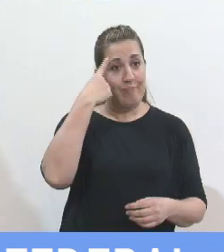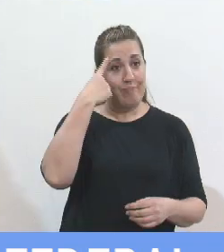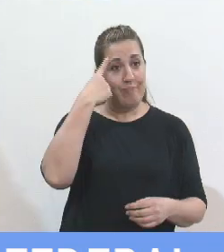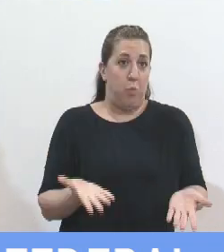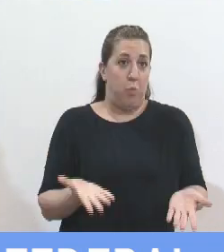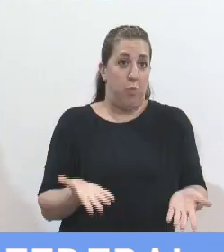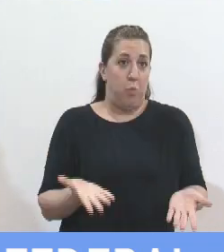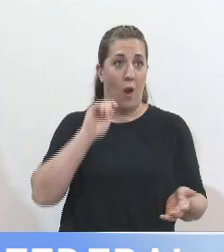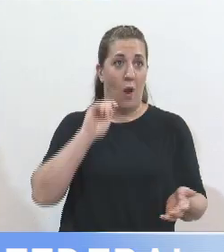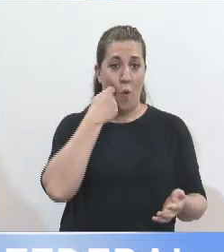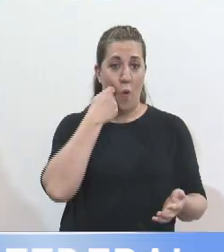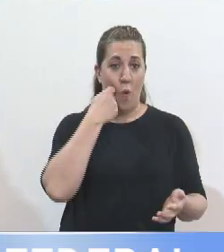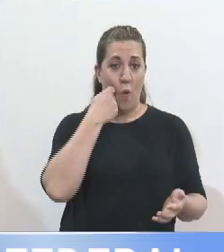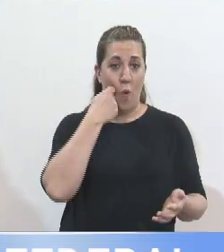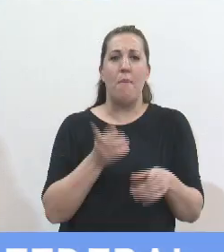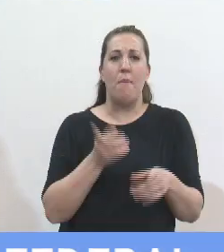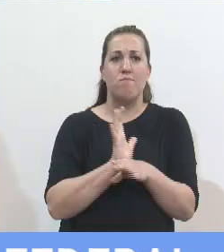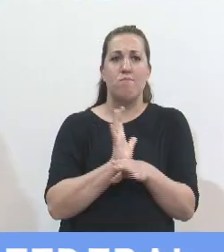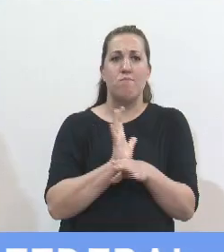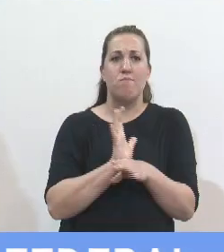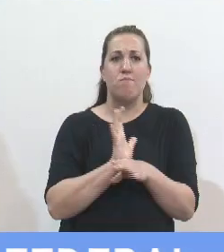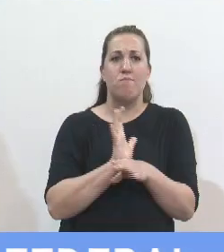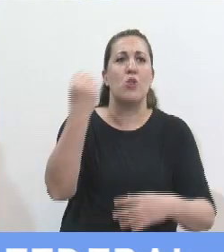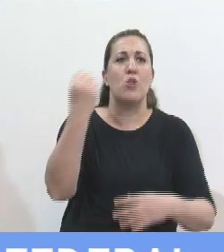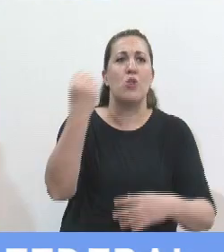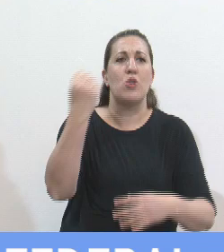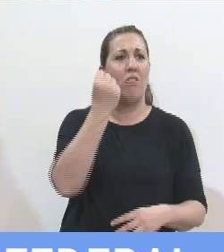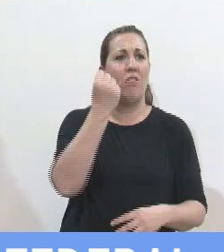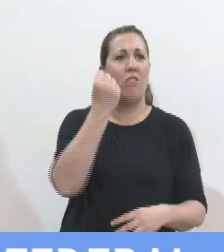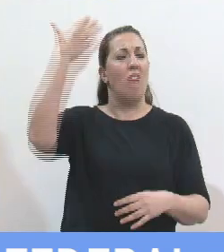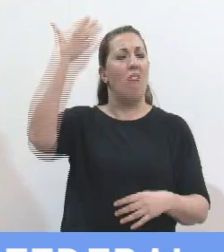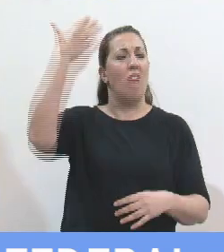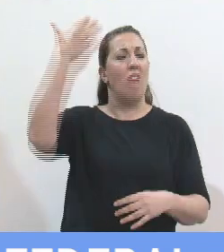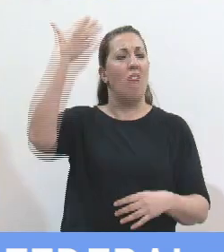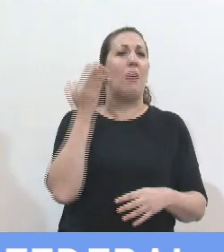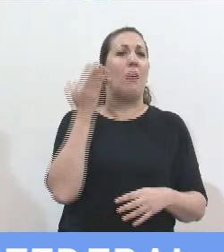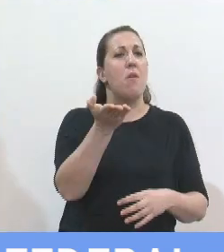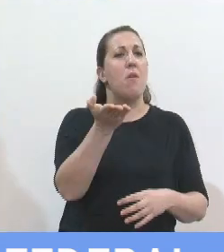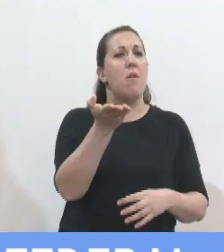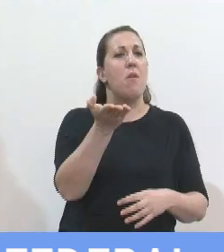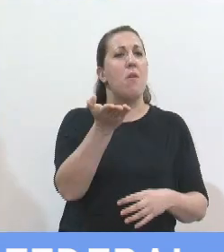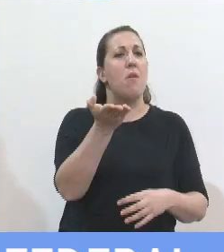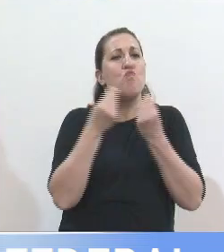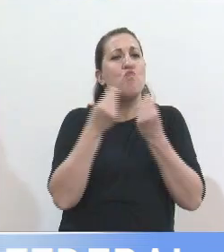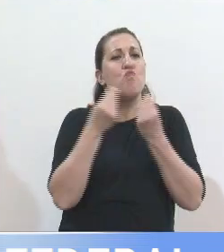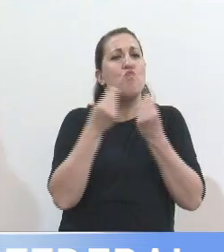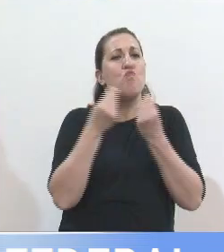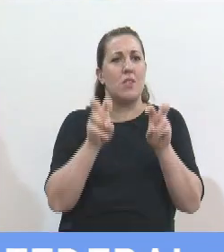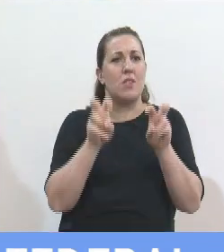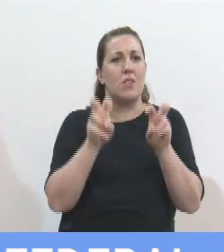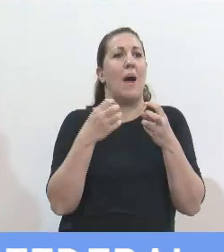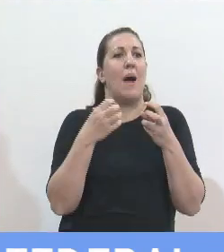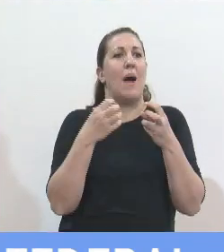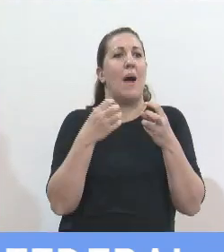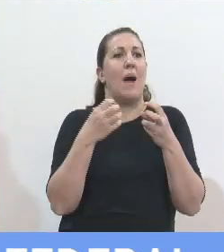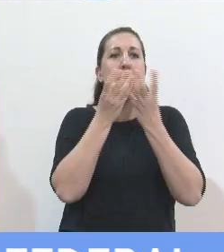sino que además es un avance histórico y que se venían solicitando varias cuestiones que tenían que ver con mejorar el acceso a la